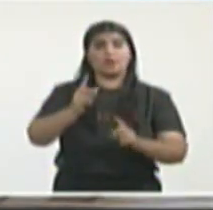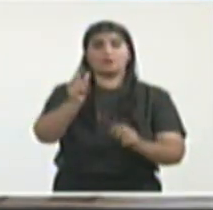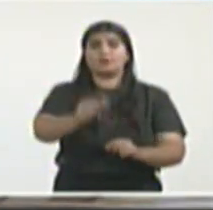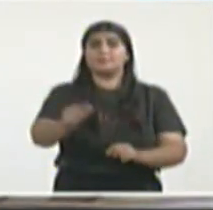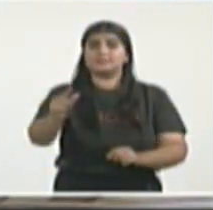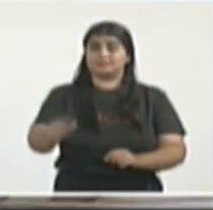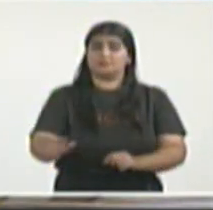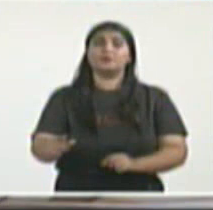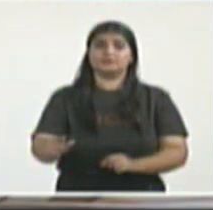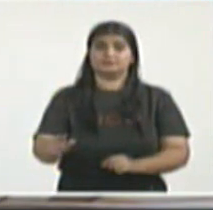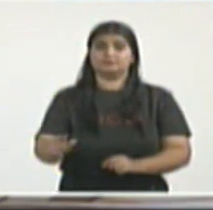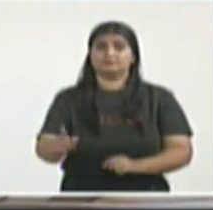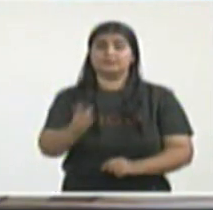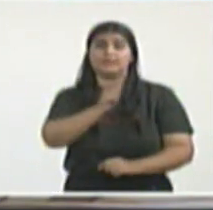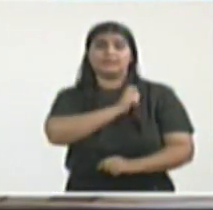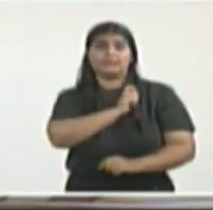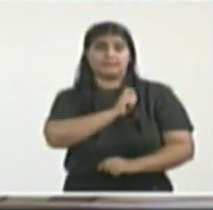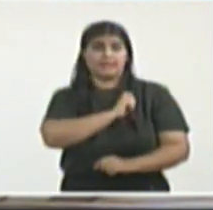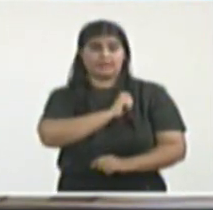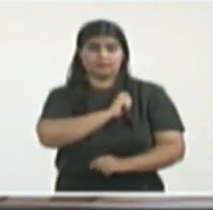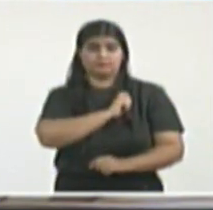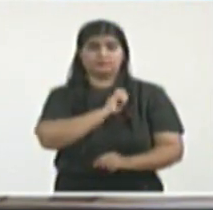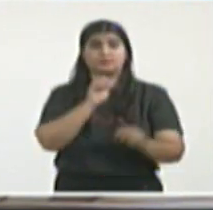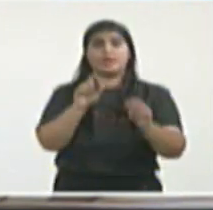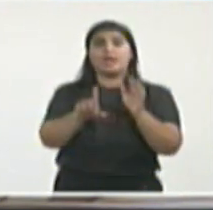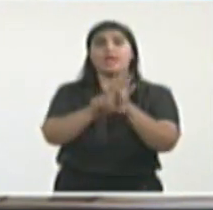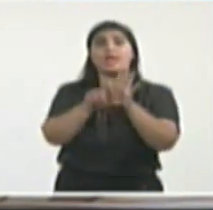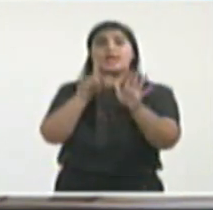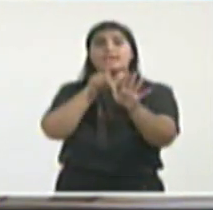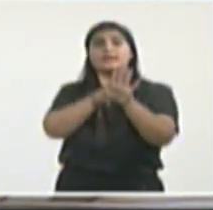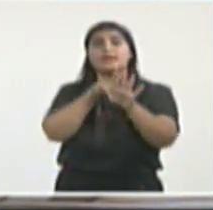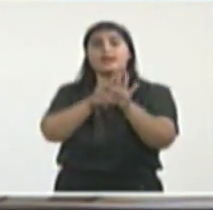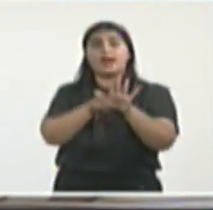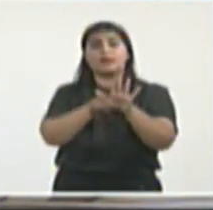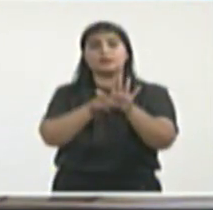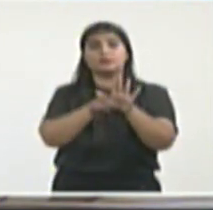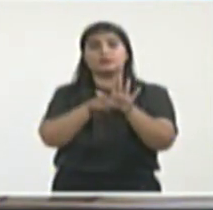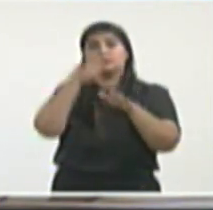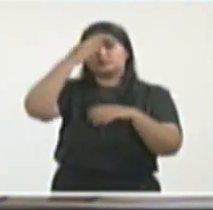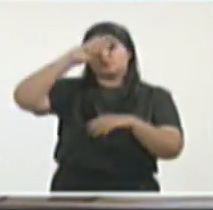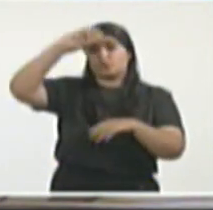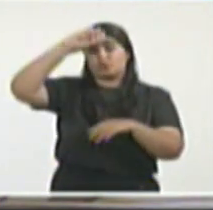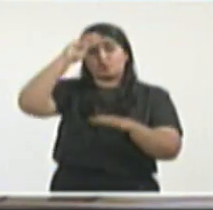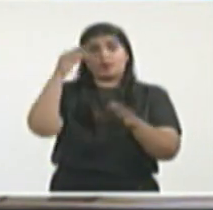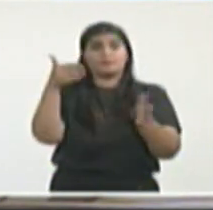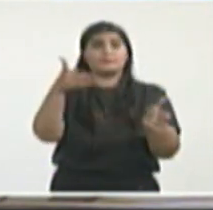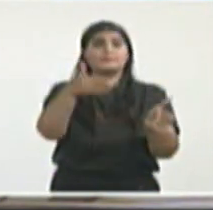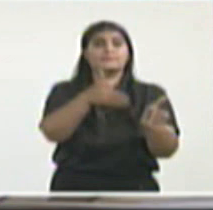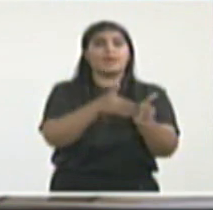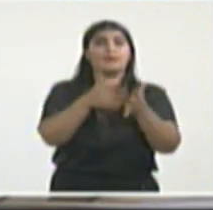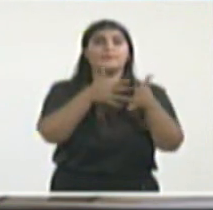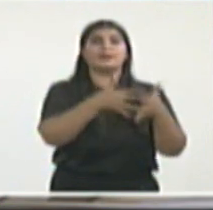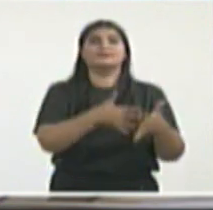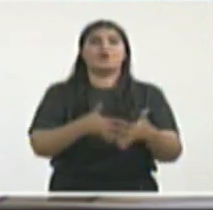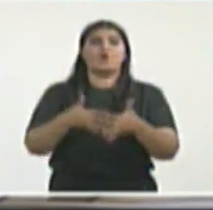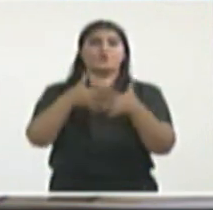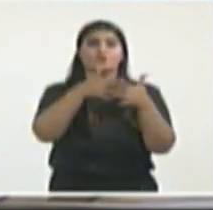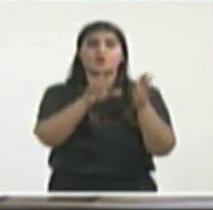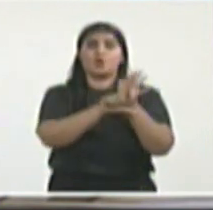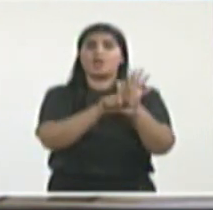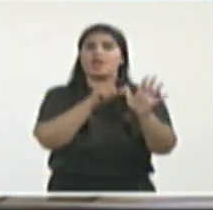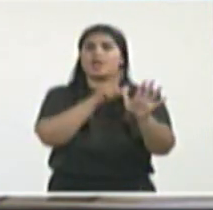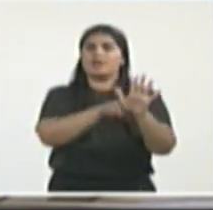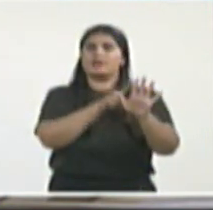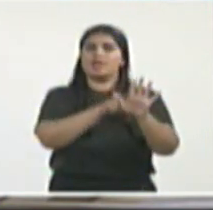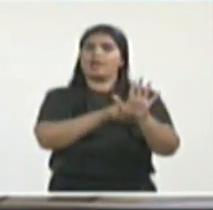irregular, descontrolado entre Cuba y los Estados Unidos, y hemos advertido al gobierno de los Estados Unidos,